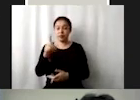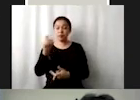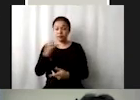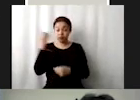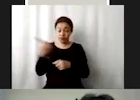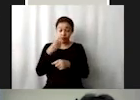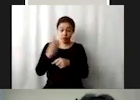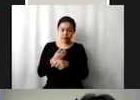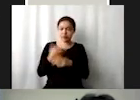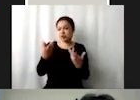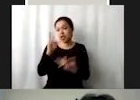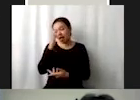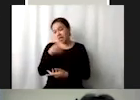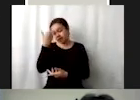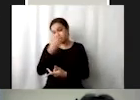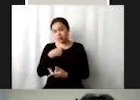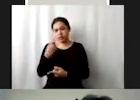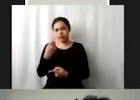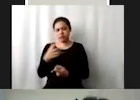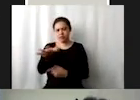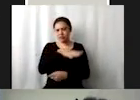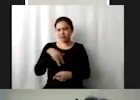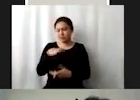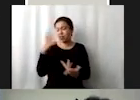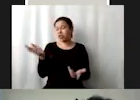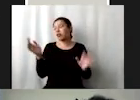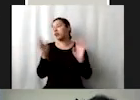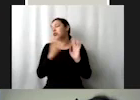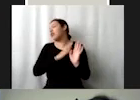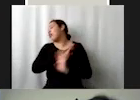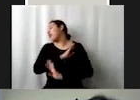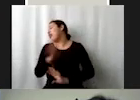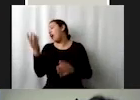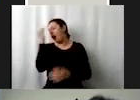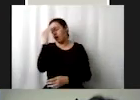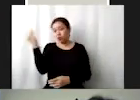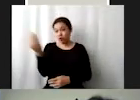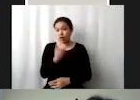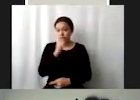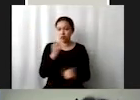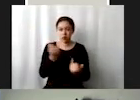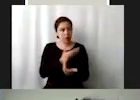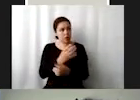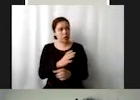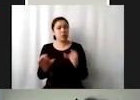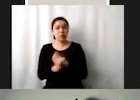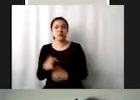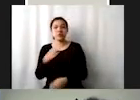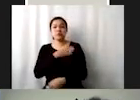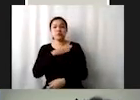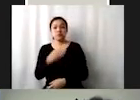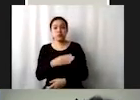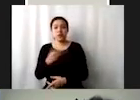porque ante todo un escenario que parecía desesperanzador también hay muchas cosas que se están moviendo que no necesariamente se